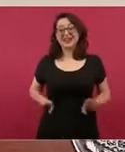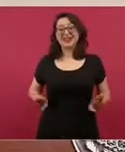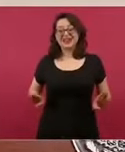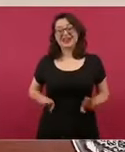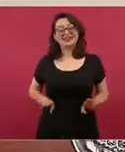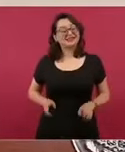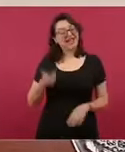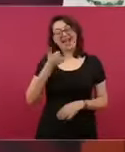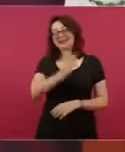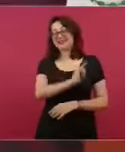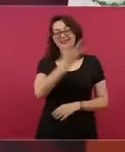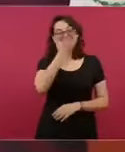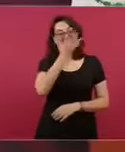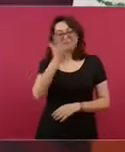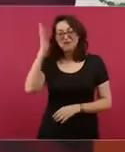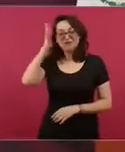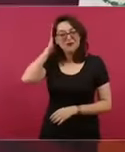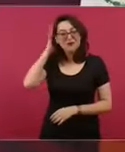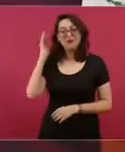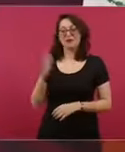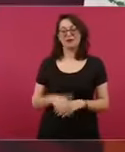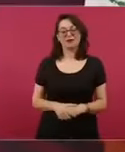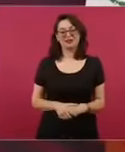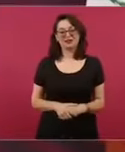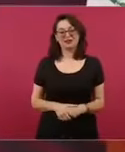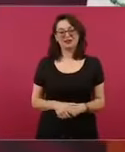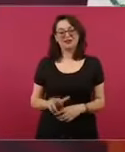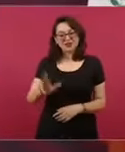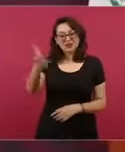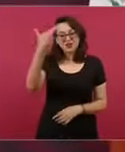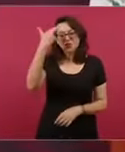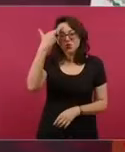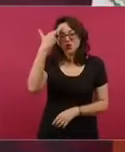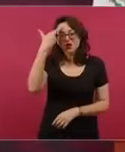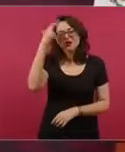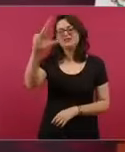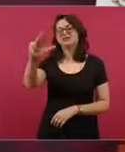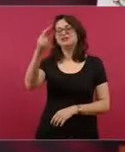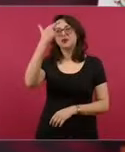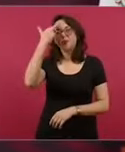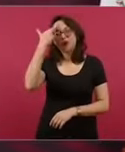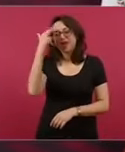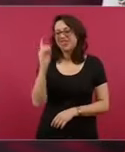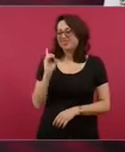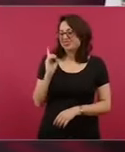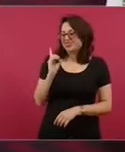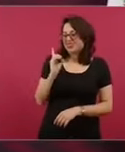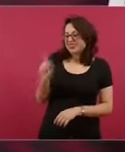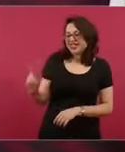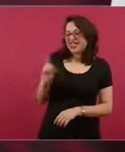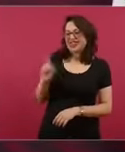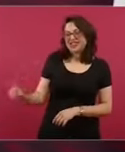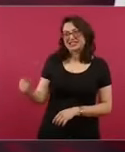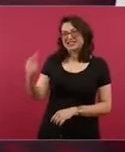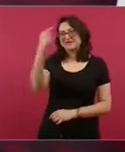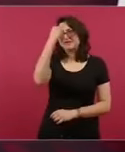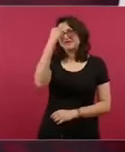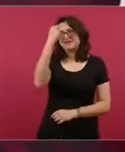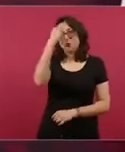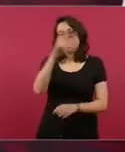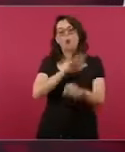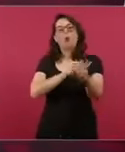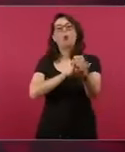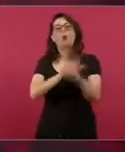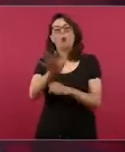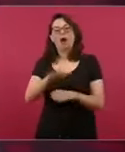olviden la doctrina de la derecha, la verdadera doctrina de la derecha es